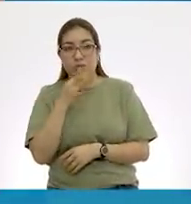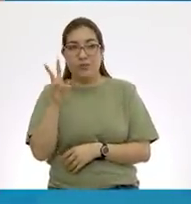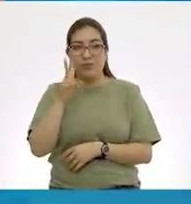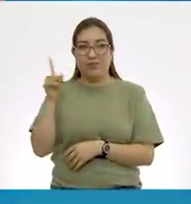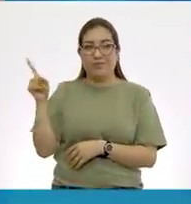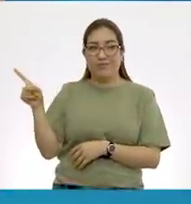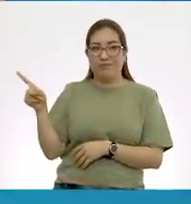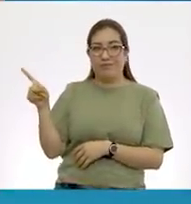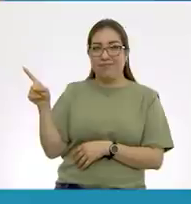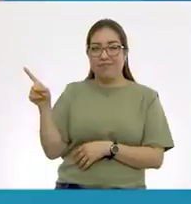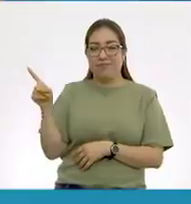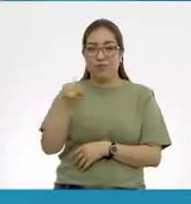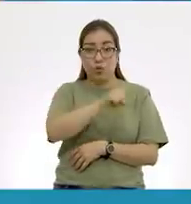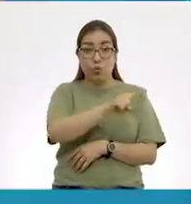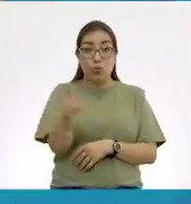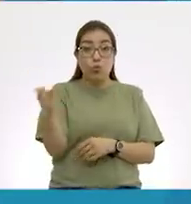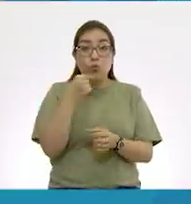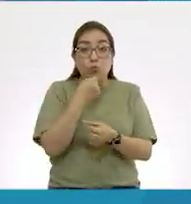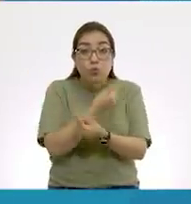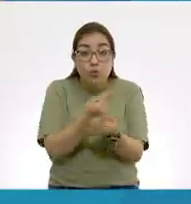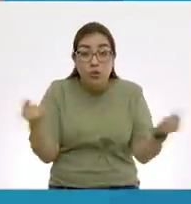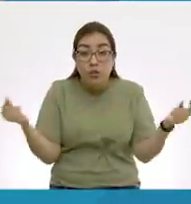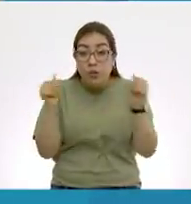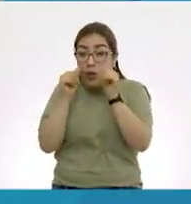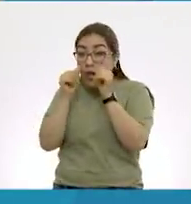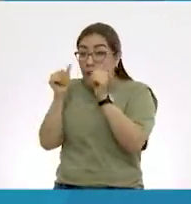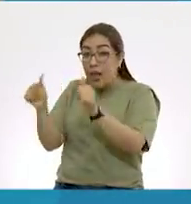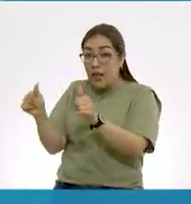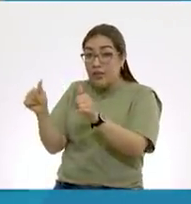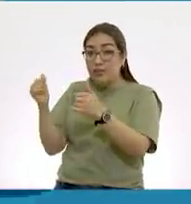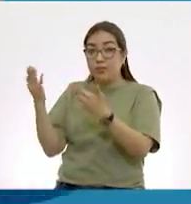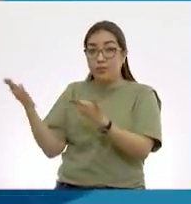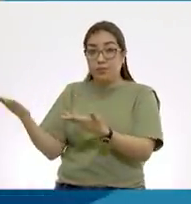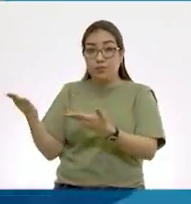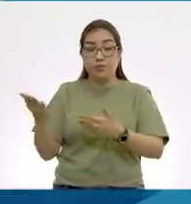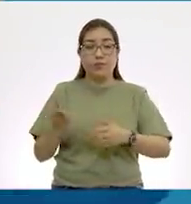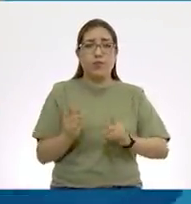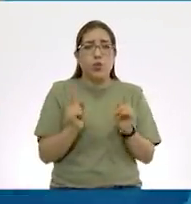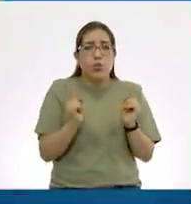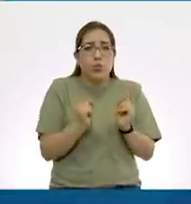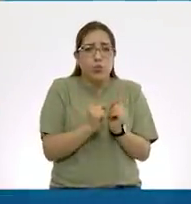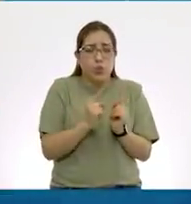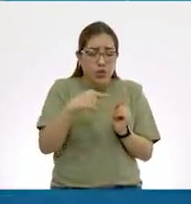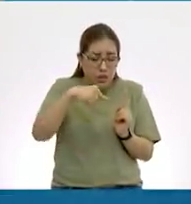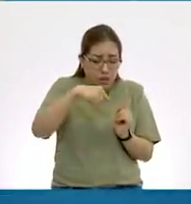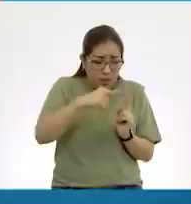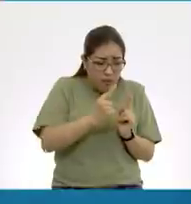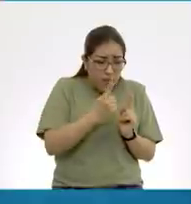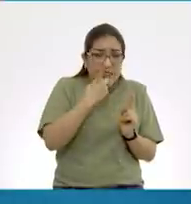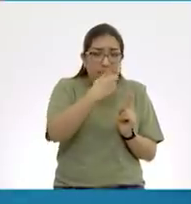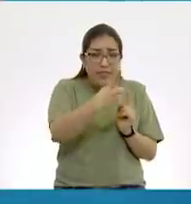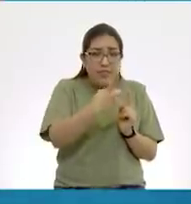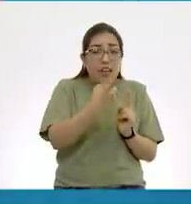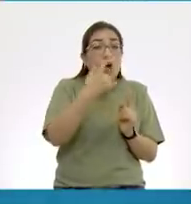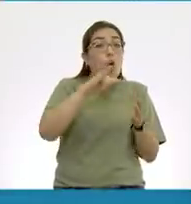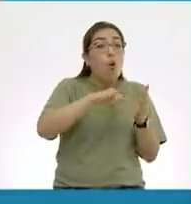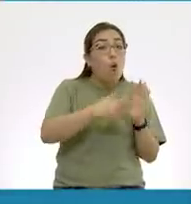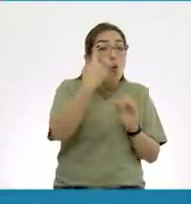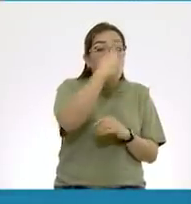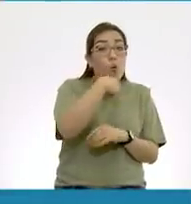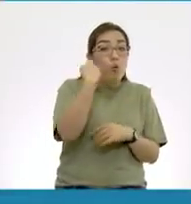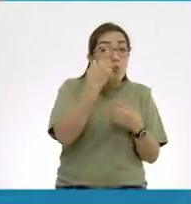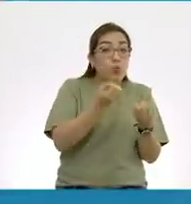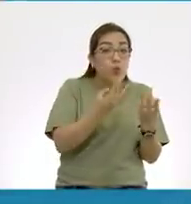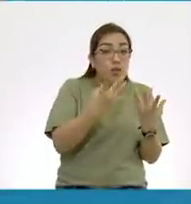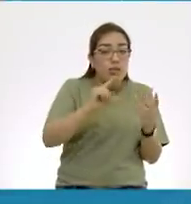bien. Para nuestros niños en casa, pongan mucha atención en ese detalle. La manecilla corta, marca las horas, la manecilla más